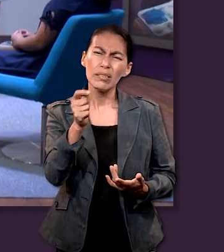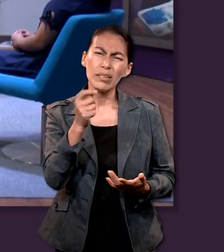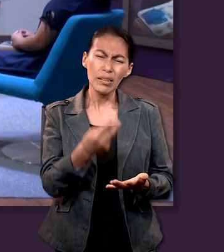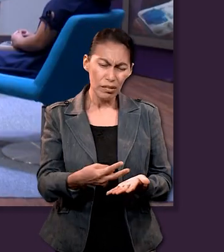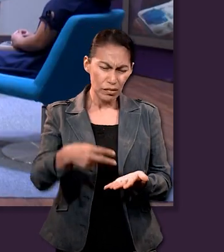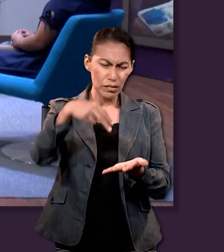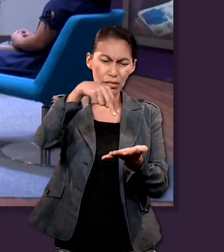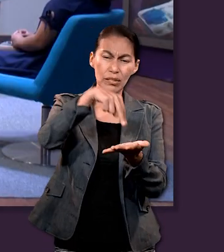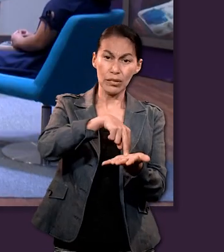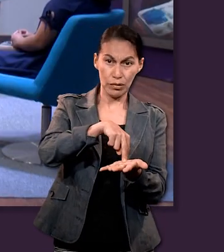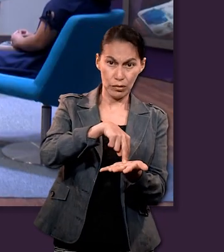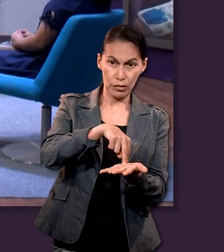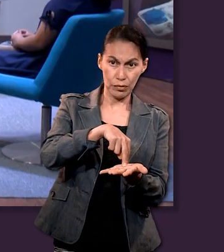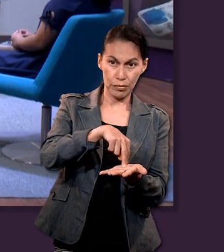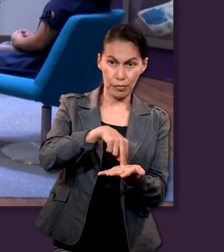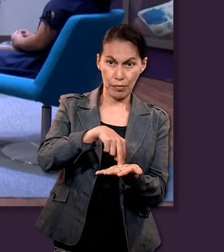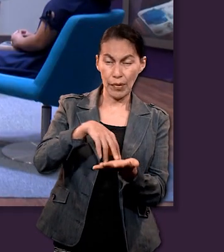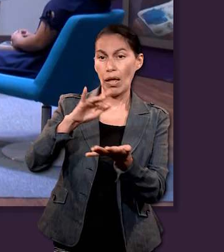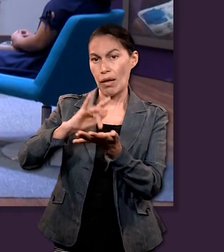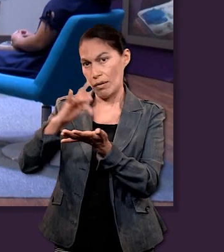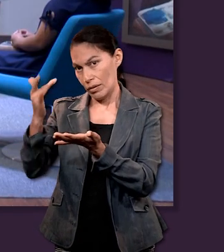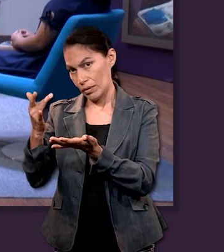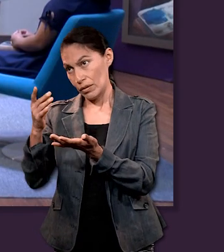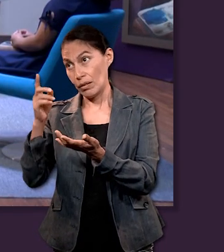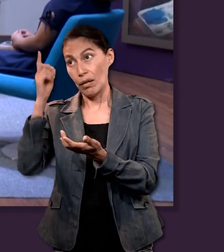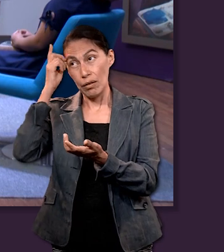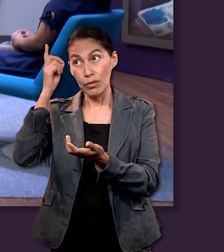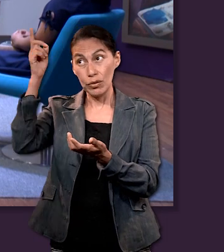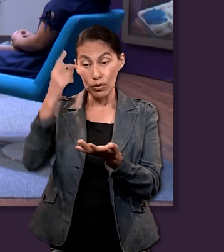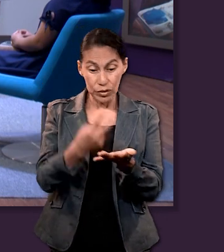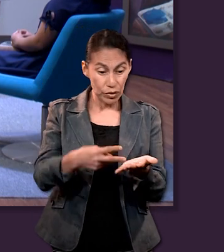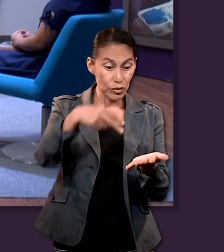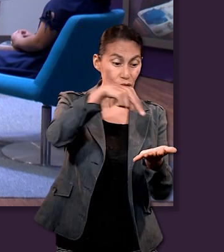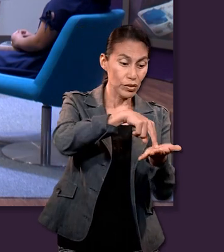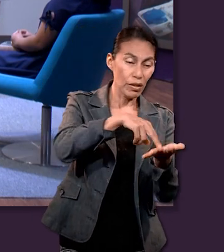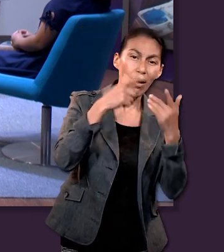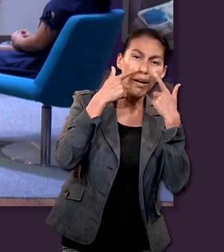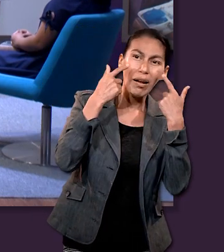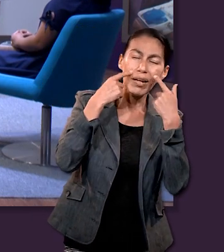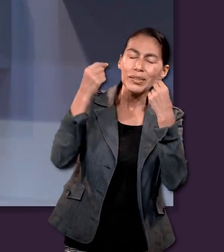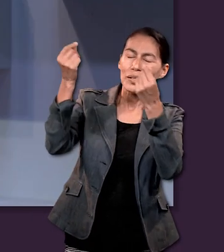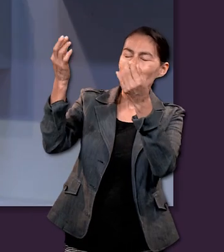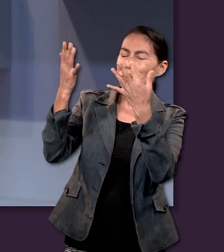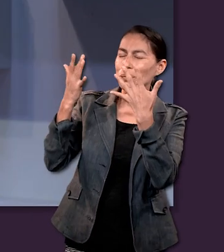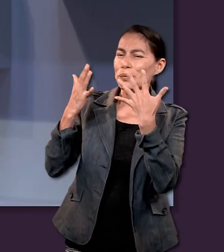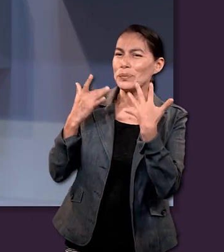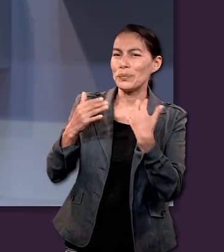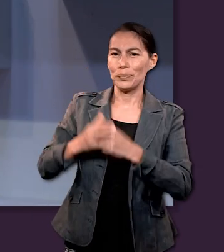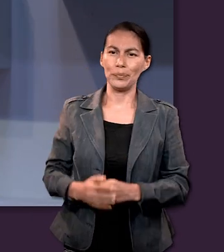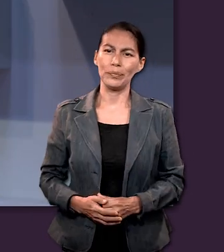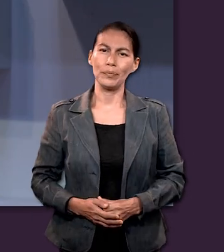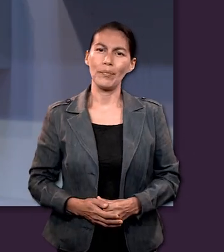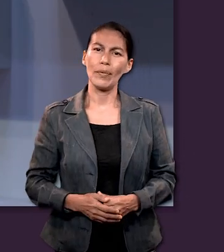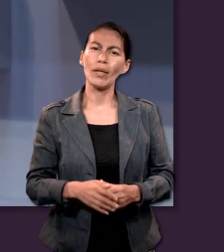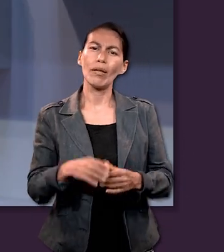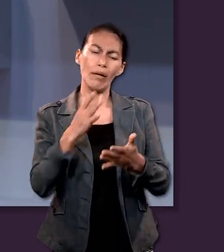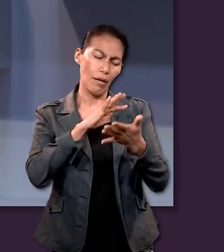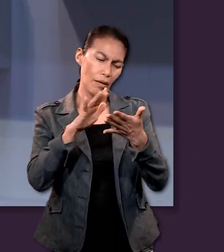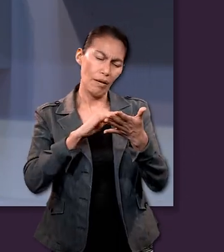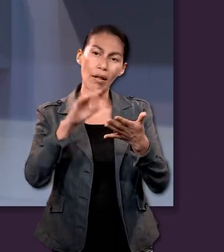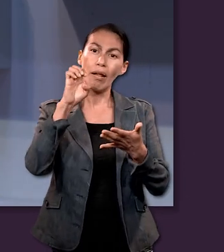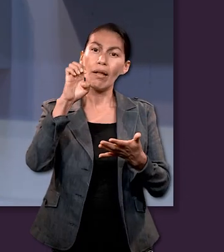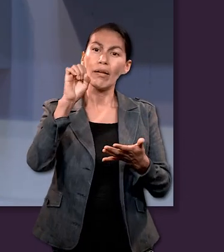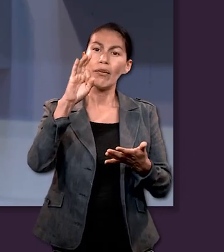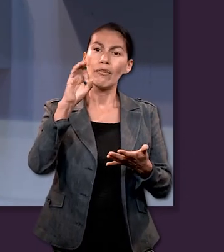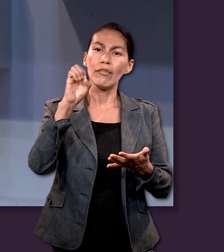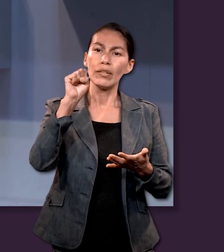fe vamos a entrar con la resurrección. Claro sabemos que gracias a la resurrección es por la cual hoy tenemos la